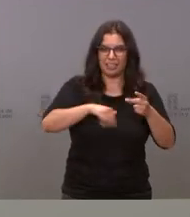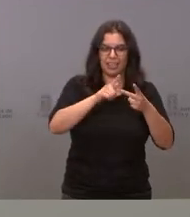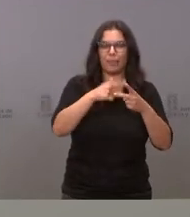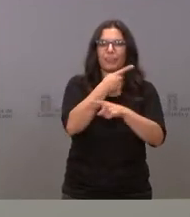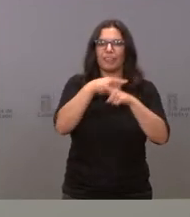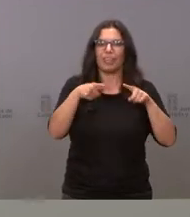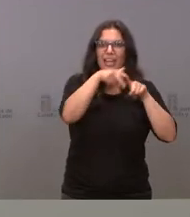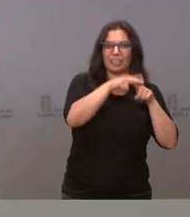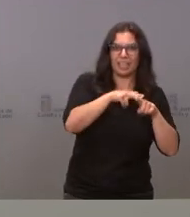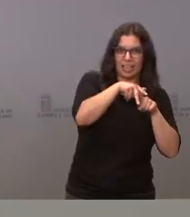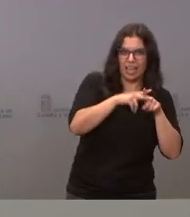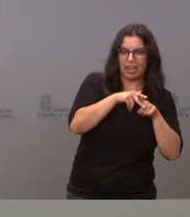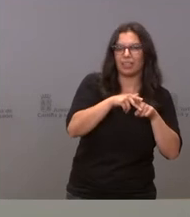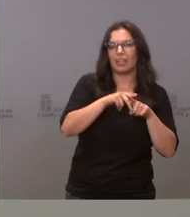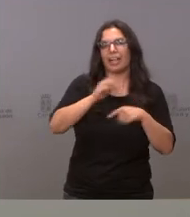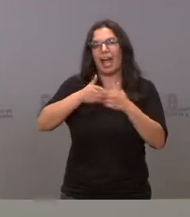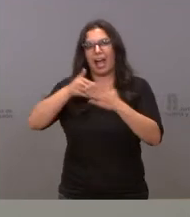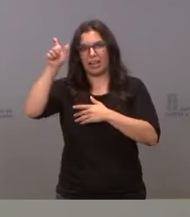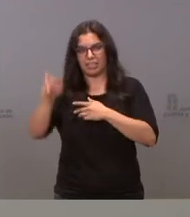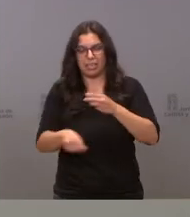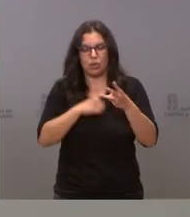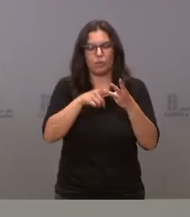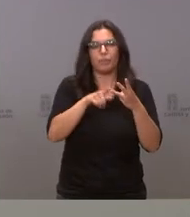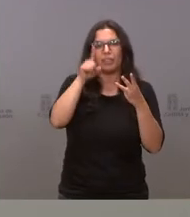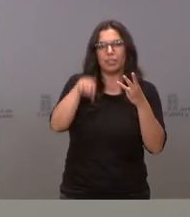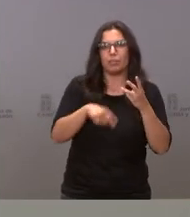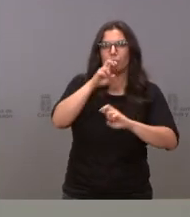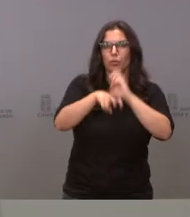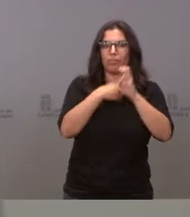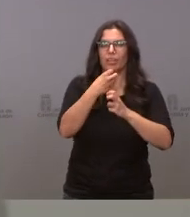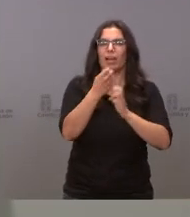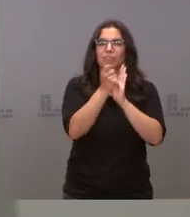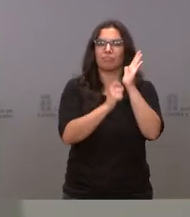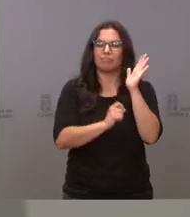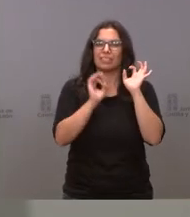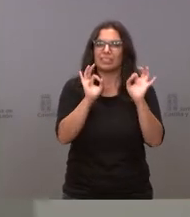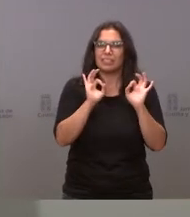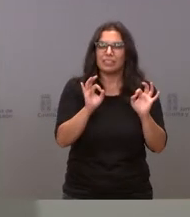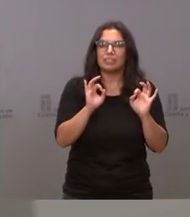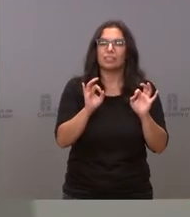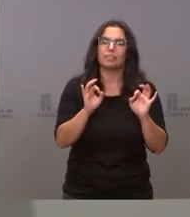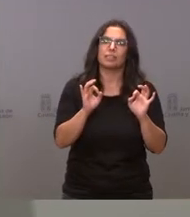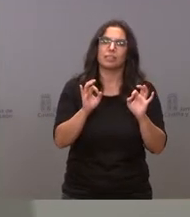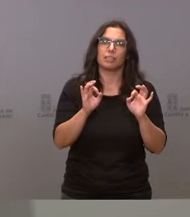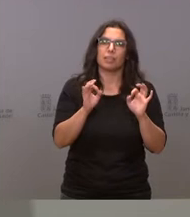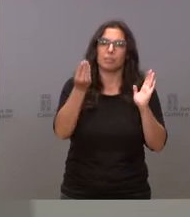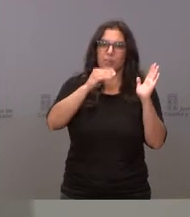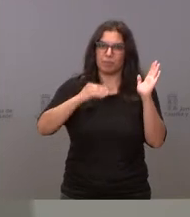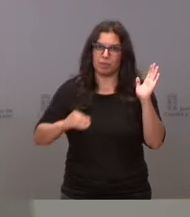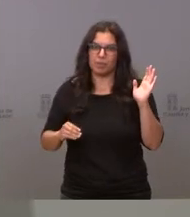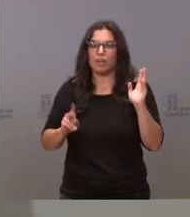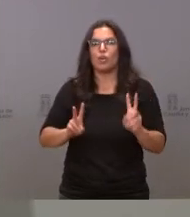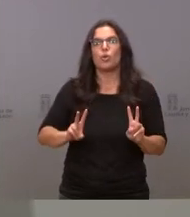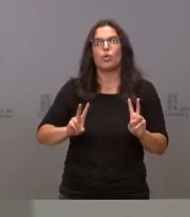artesano y artesano, y también se modifica el repertorio artesano para dar cabida a nuevas